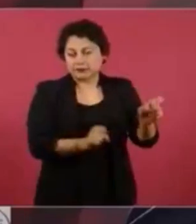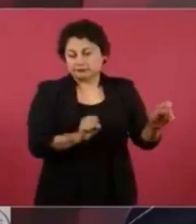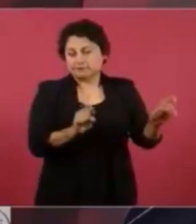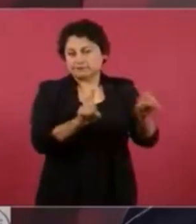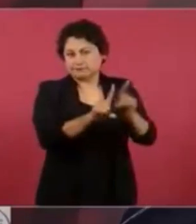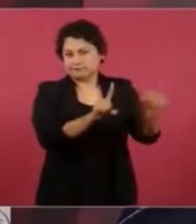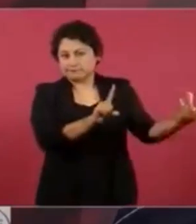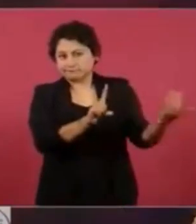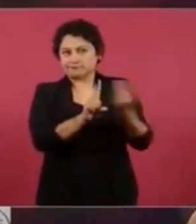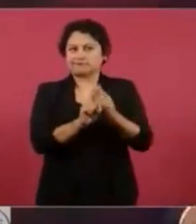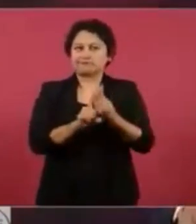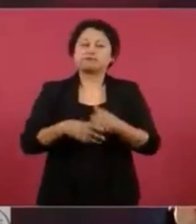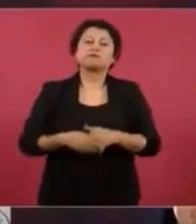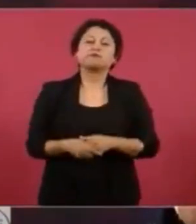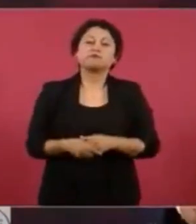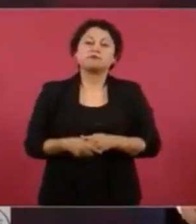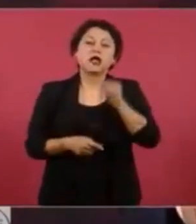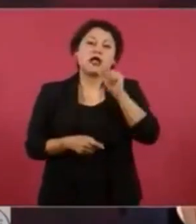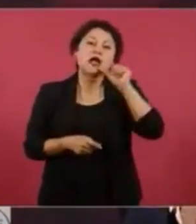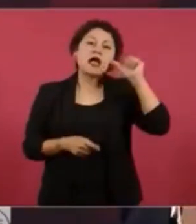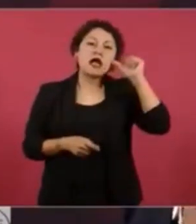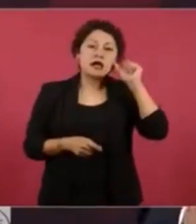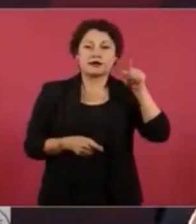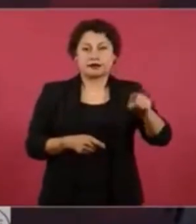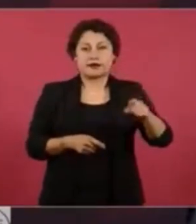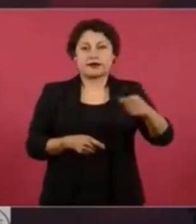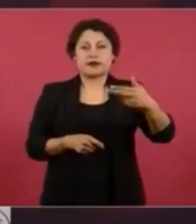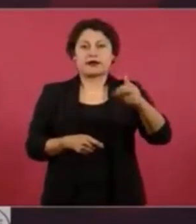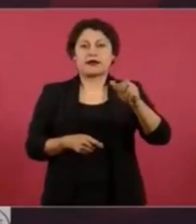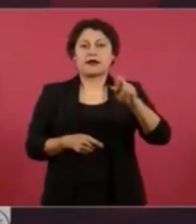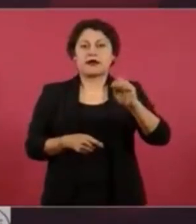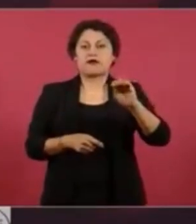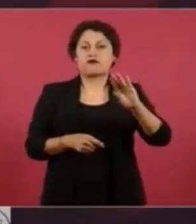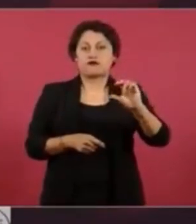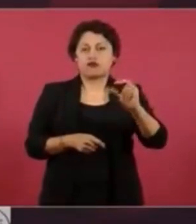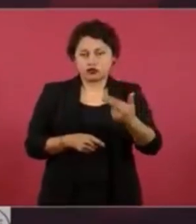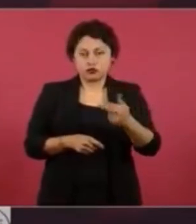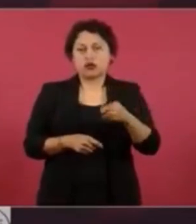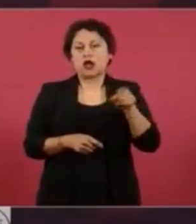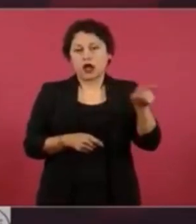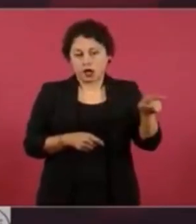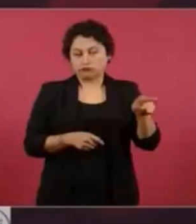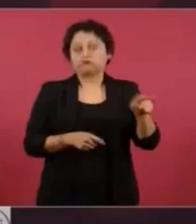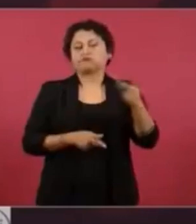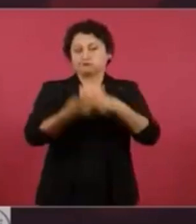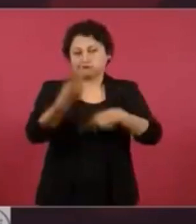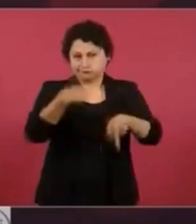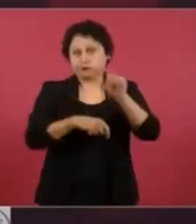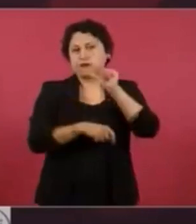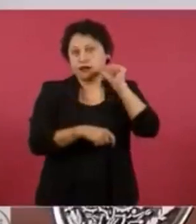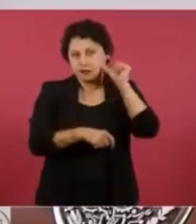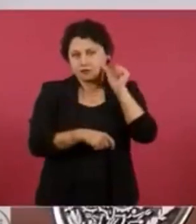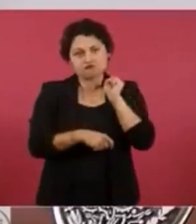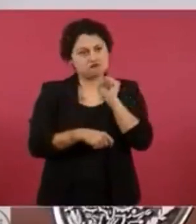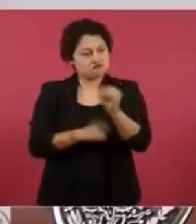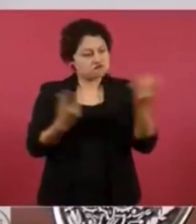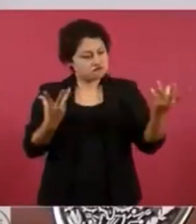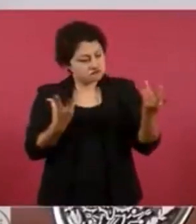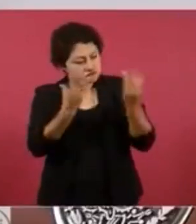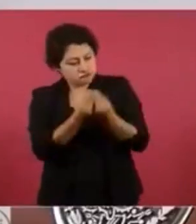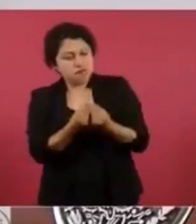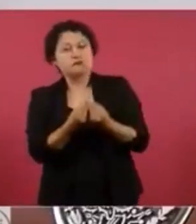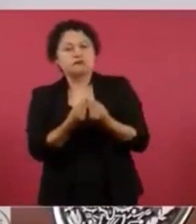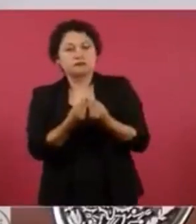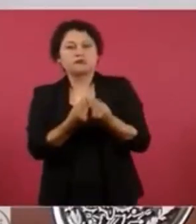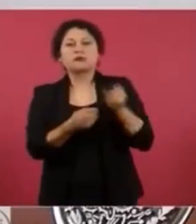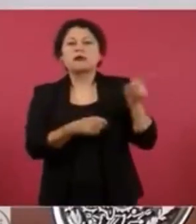Ayer Omar Rafush también estuvo con nosotros, todo lo